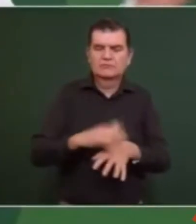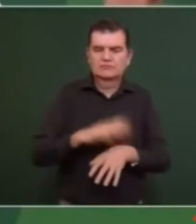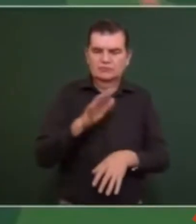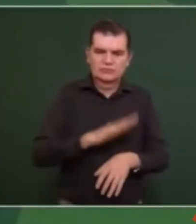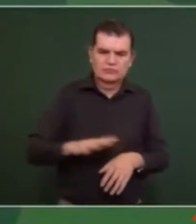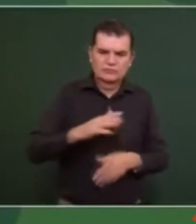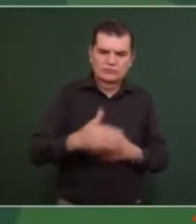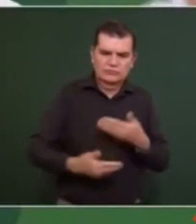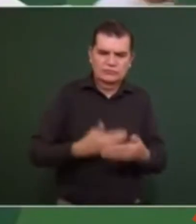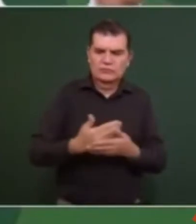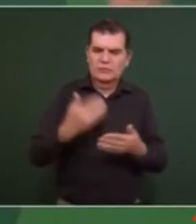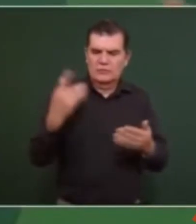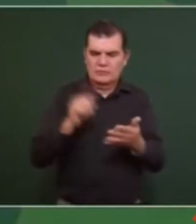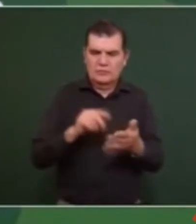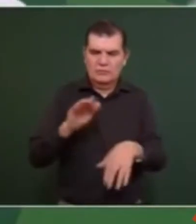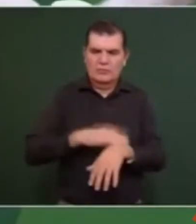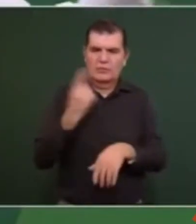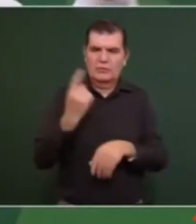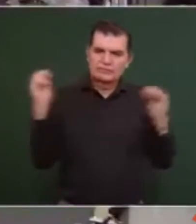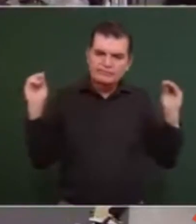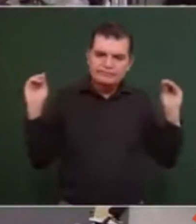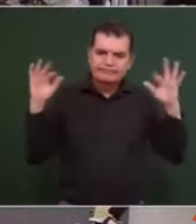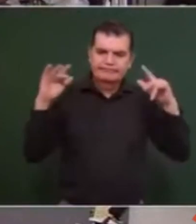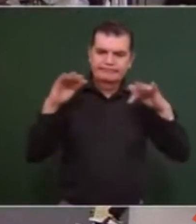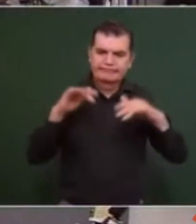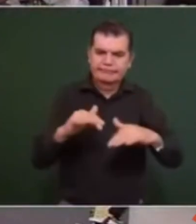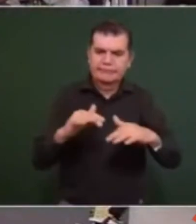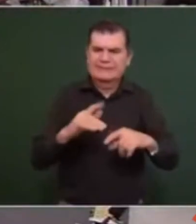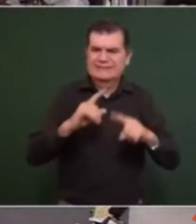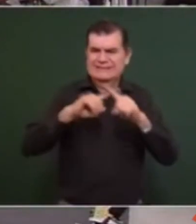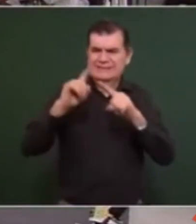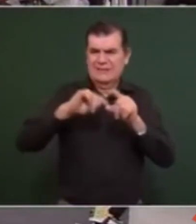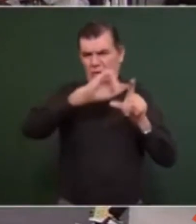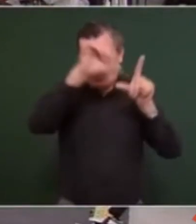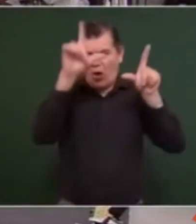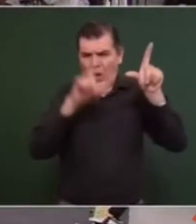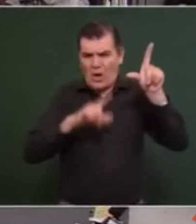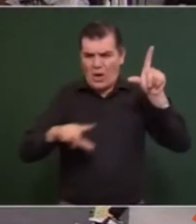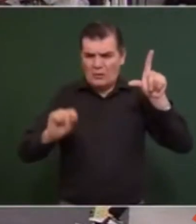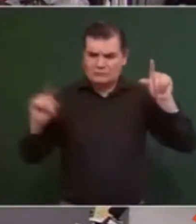vinieron de todo el país